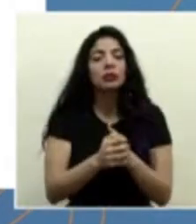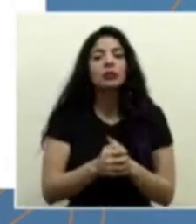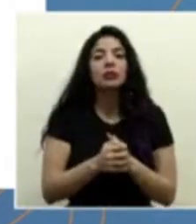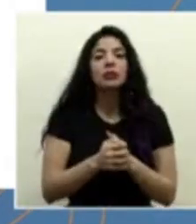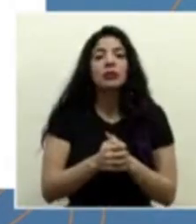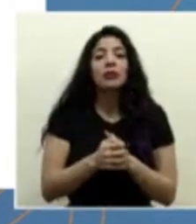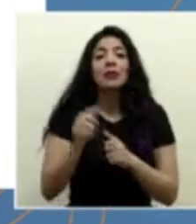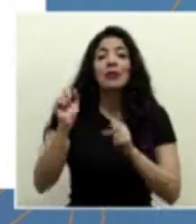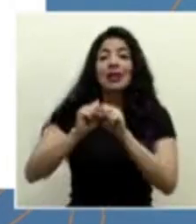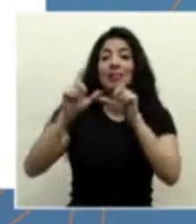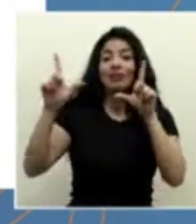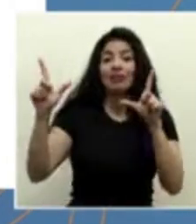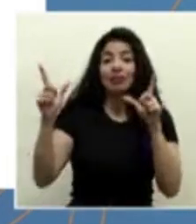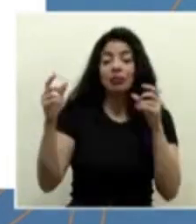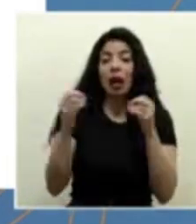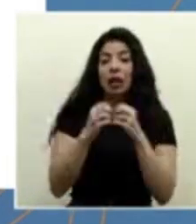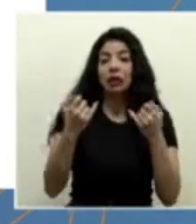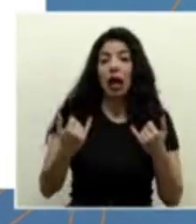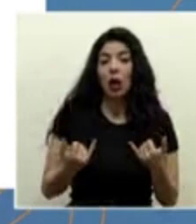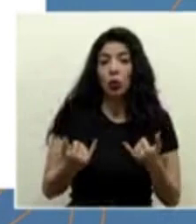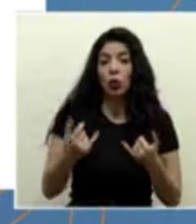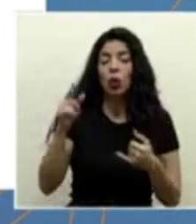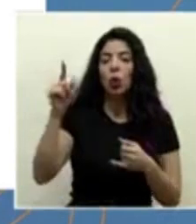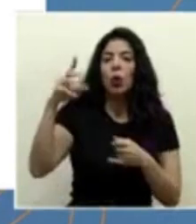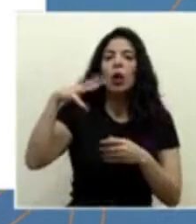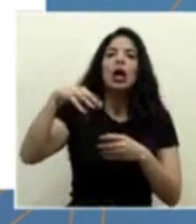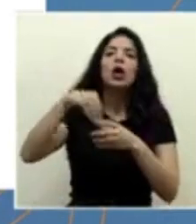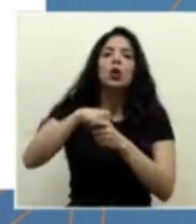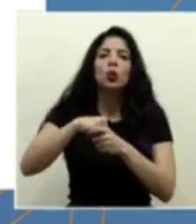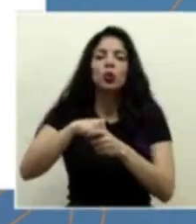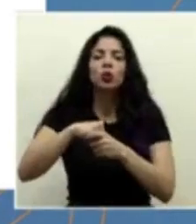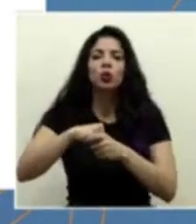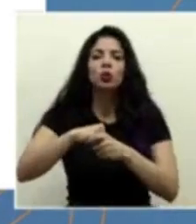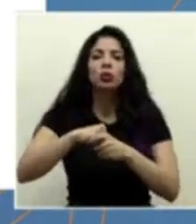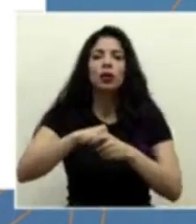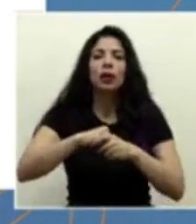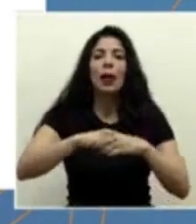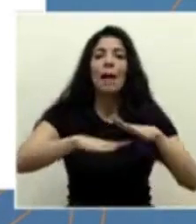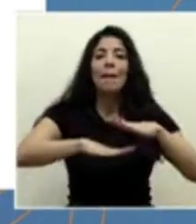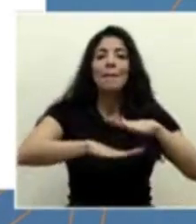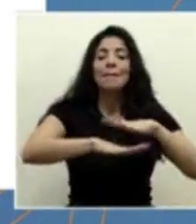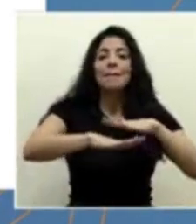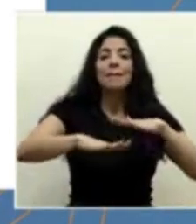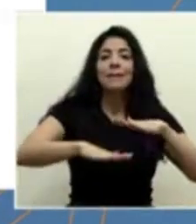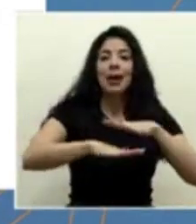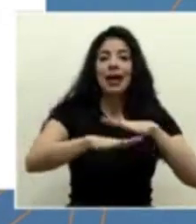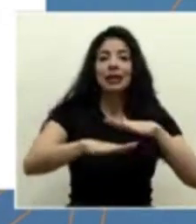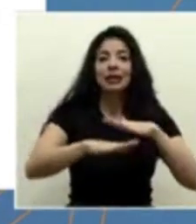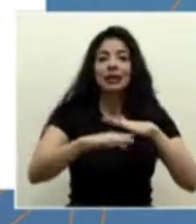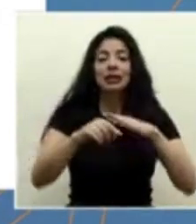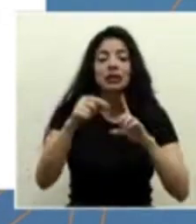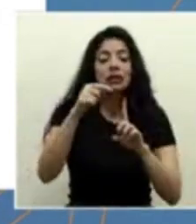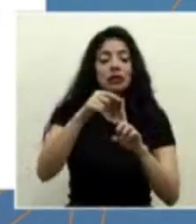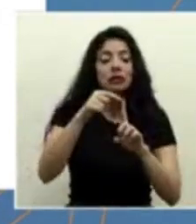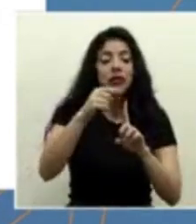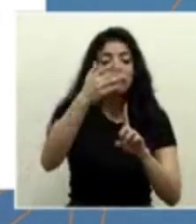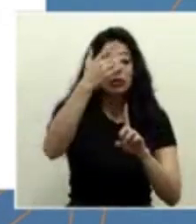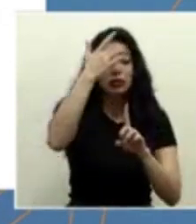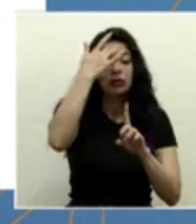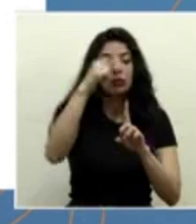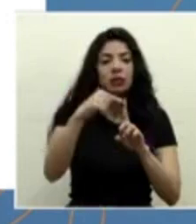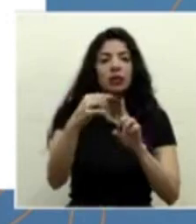esta proyección actualizada incluye la base de nexos epidemiológicos